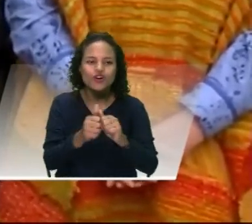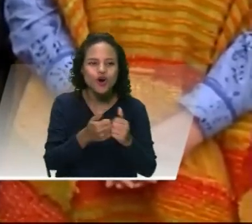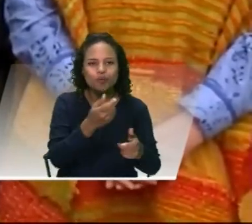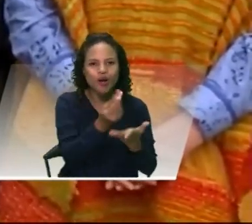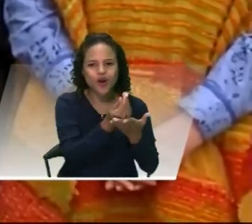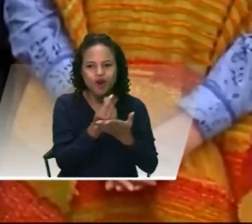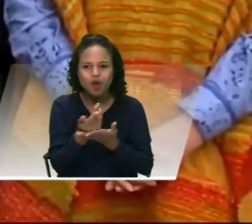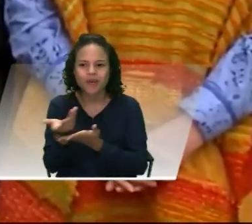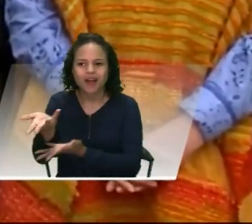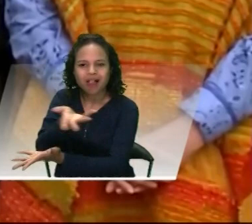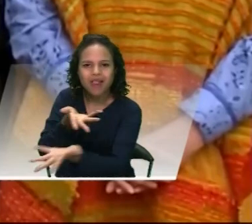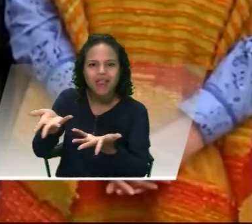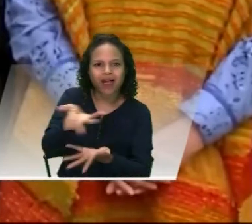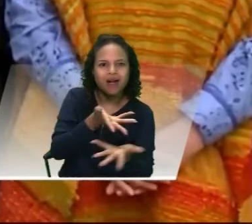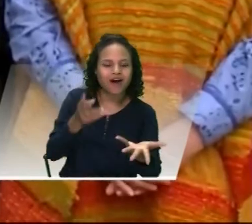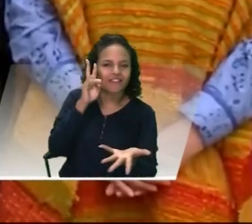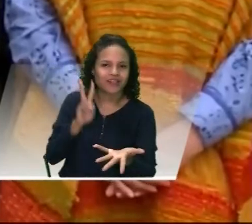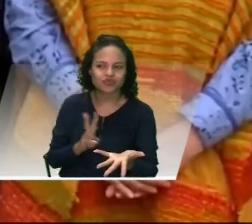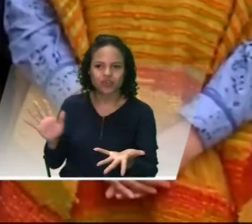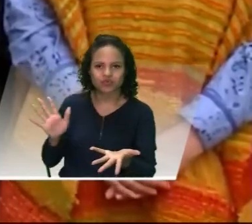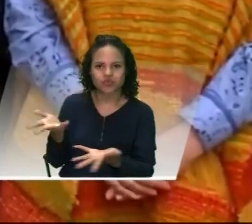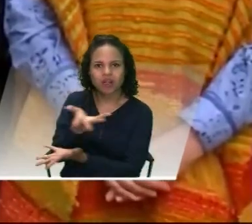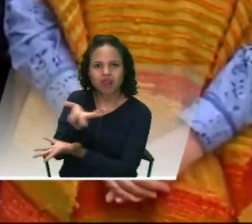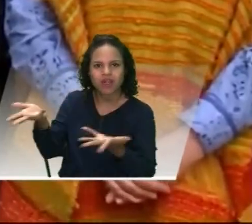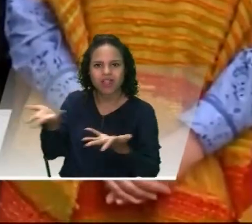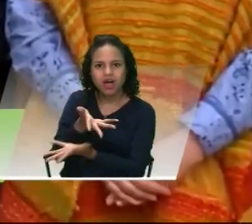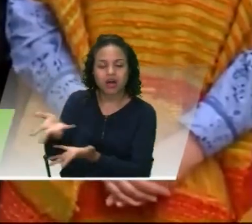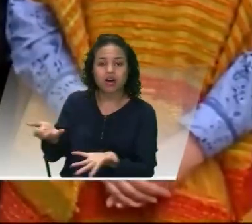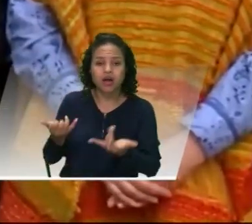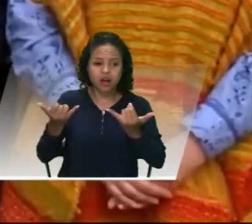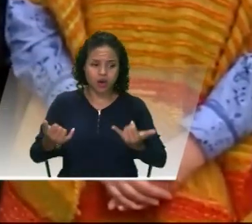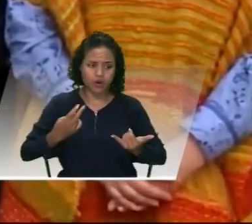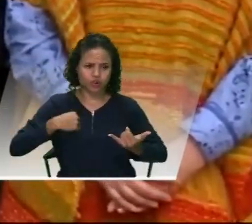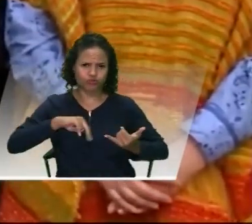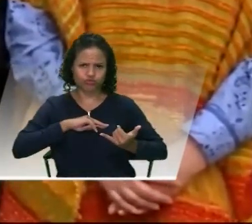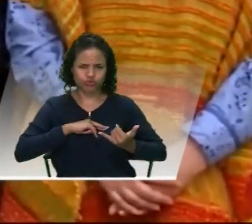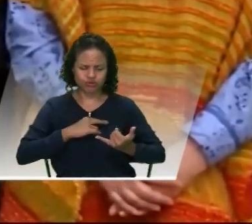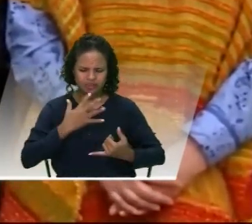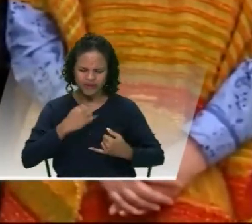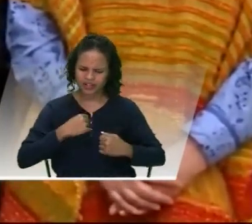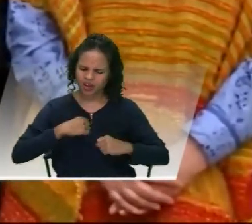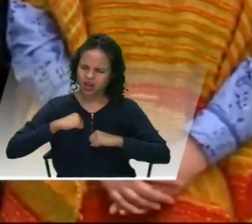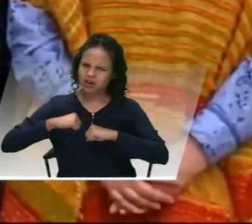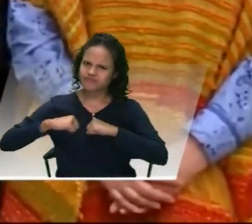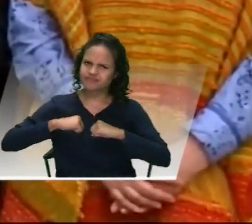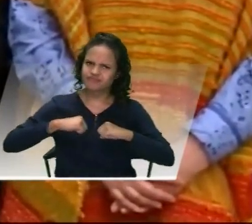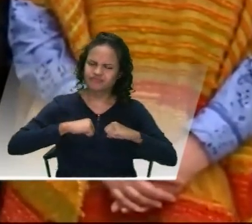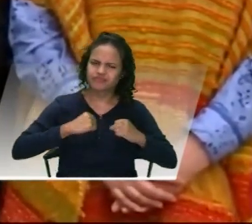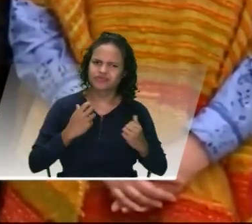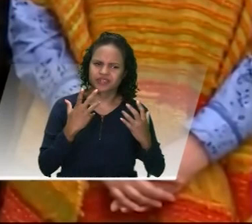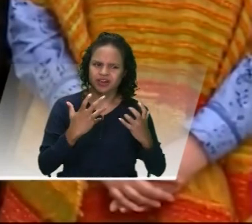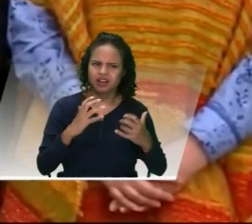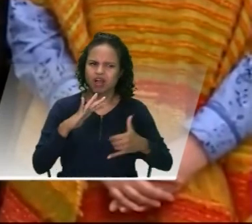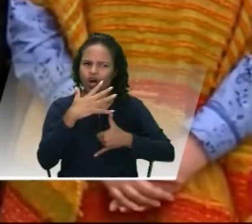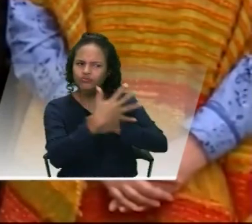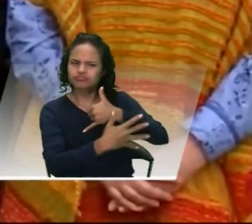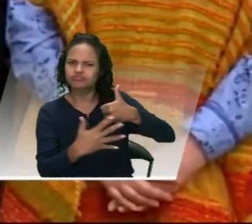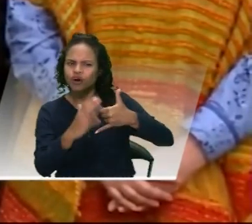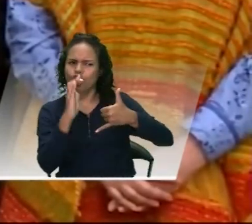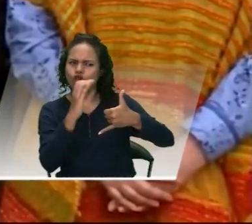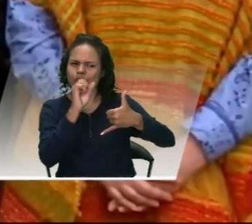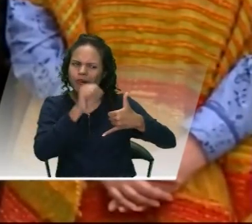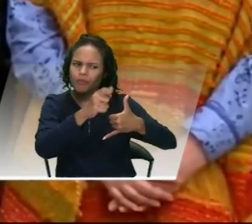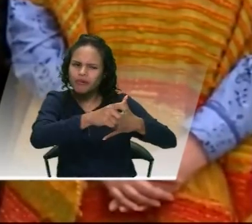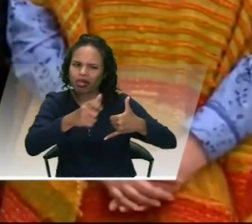comerciales con Venezuela. Todas nuestras energías están puestas en cumplirle a Colombia y construyendo